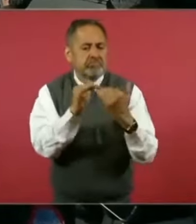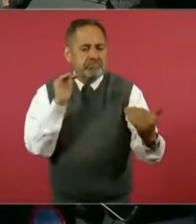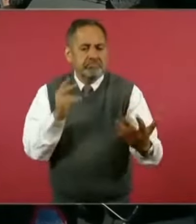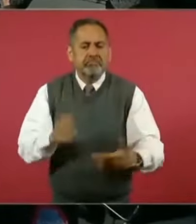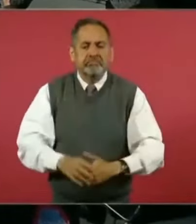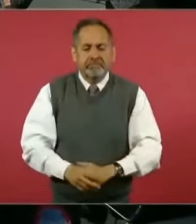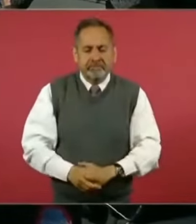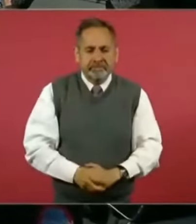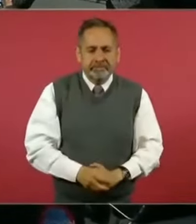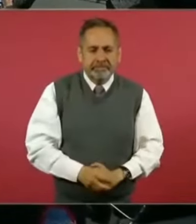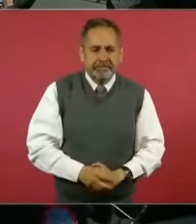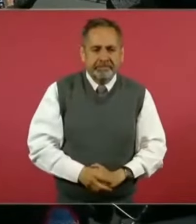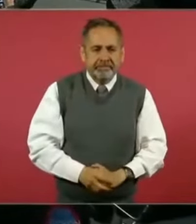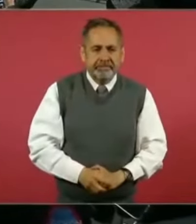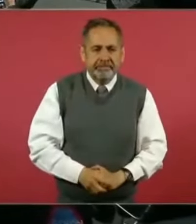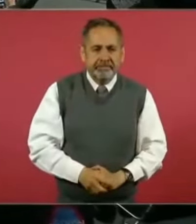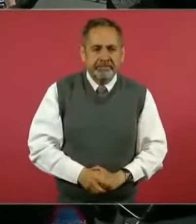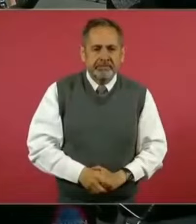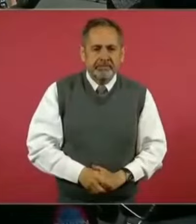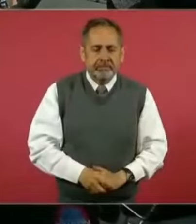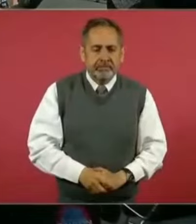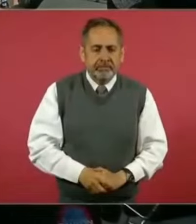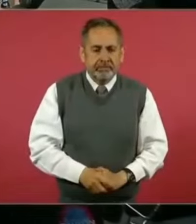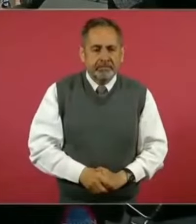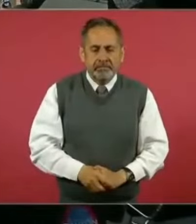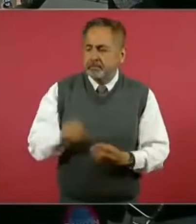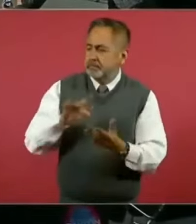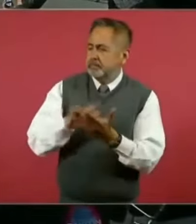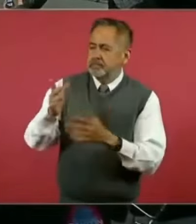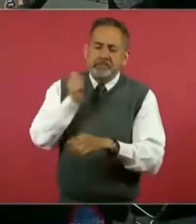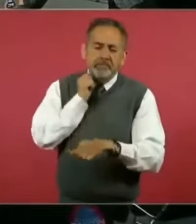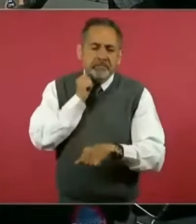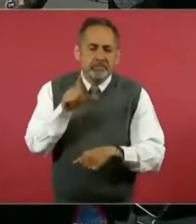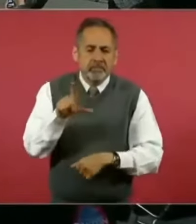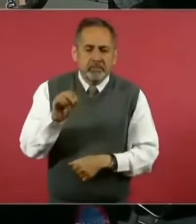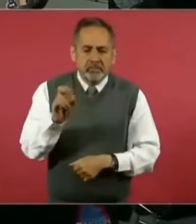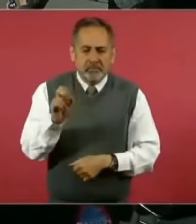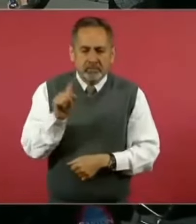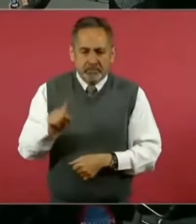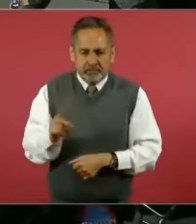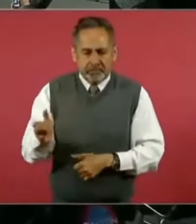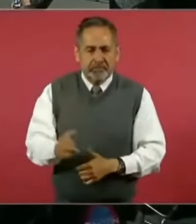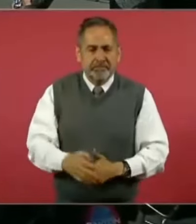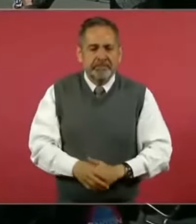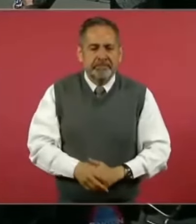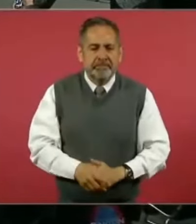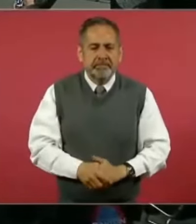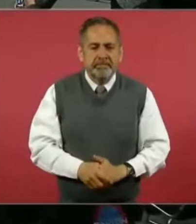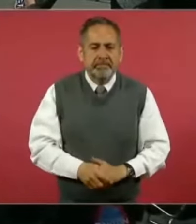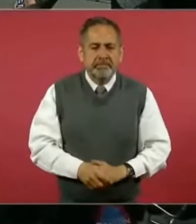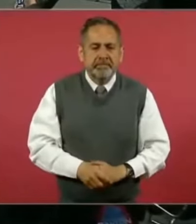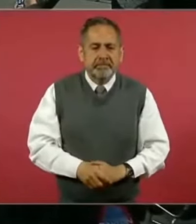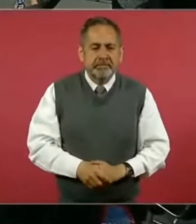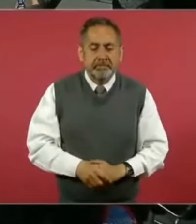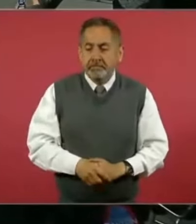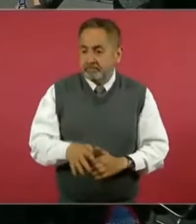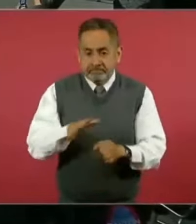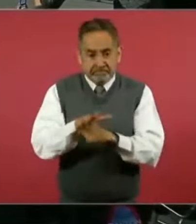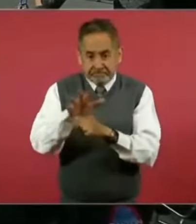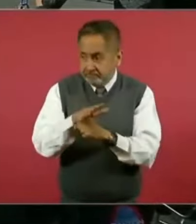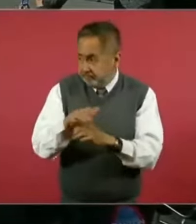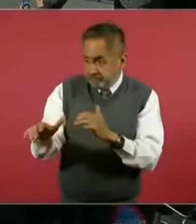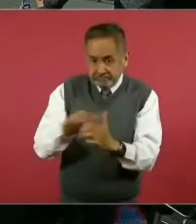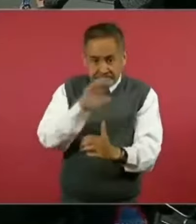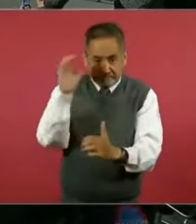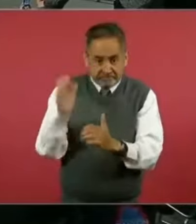Muchas gracias. Muchas gracias, senador López Hernández. Ya que el asunto se encuentra suficientemente